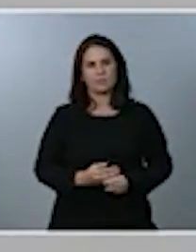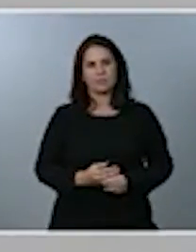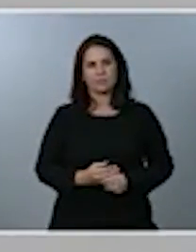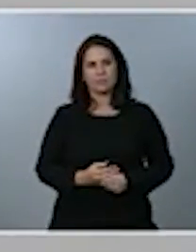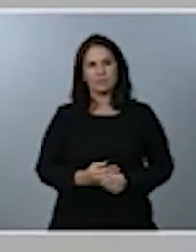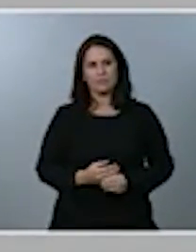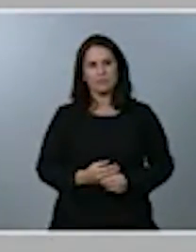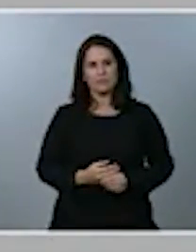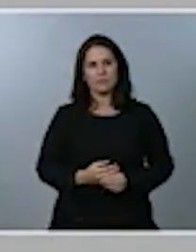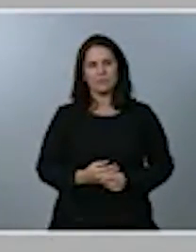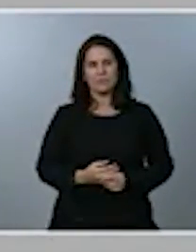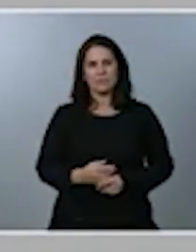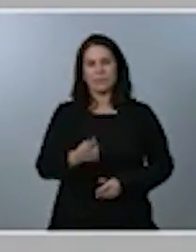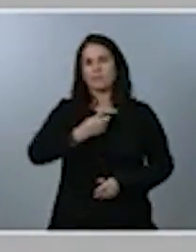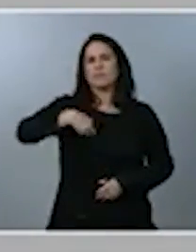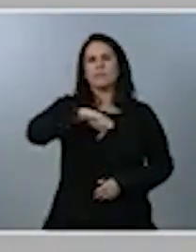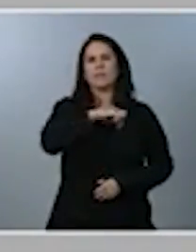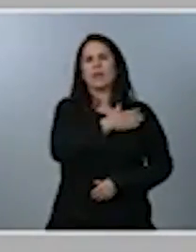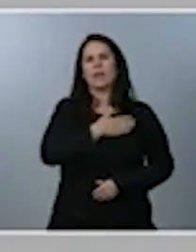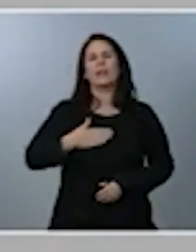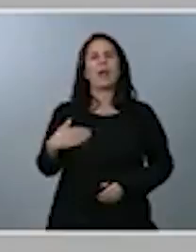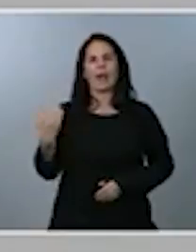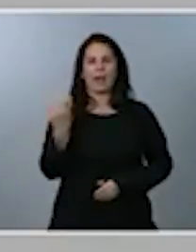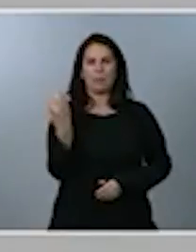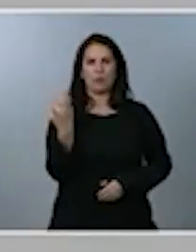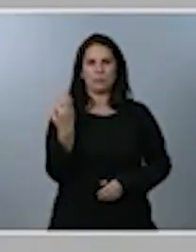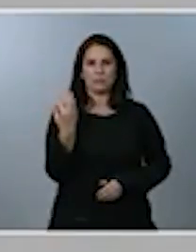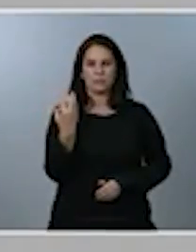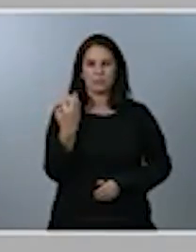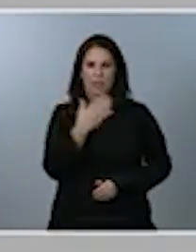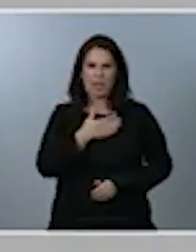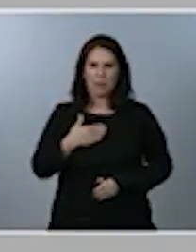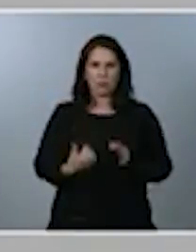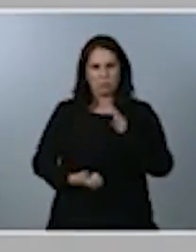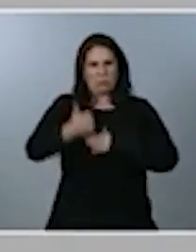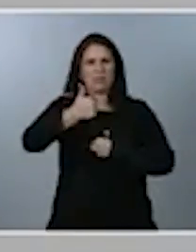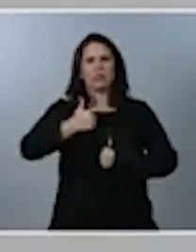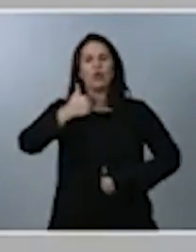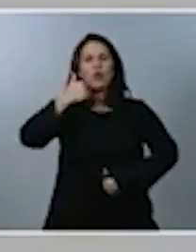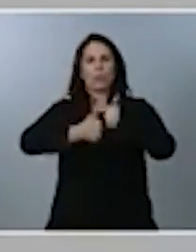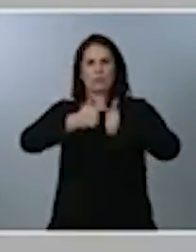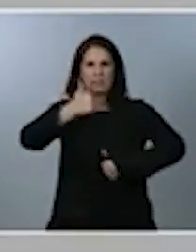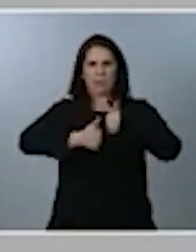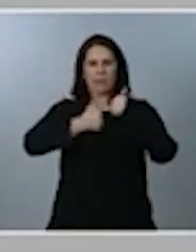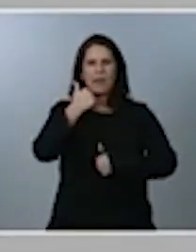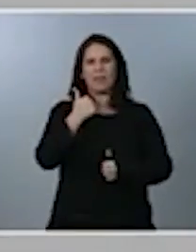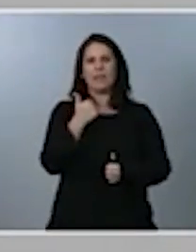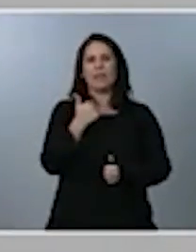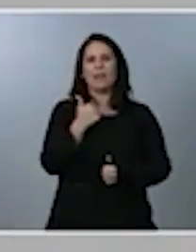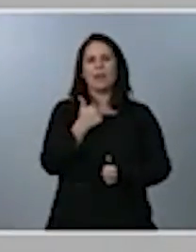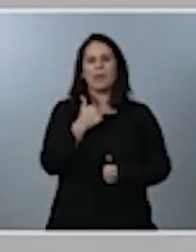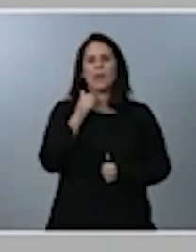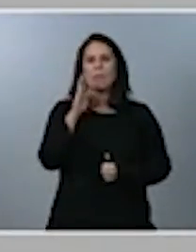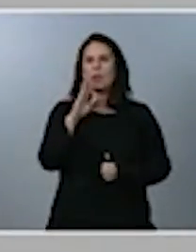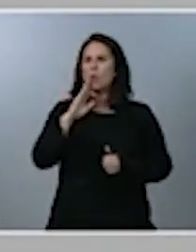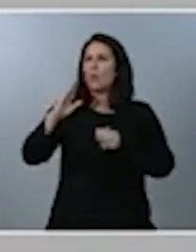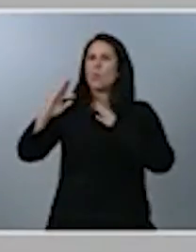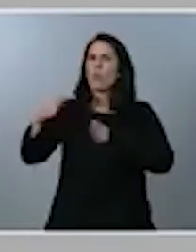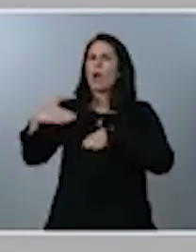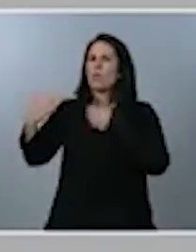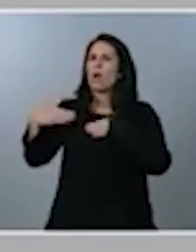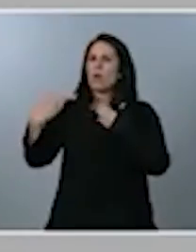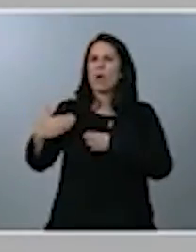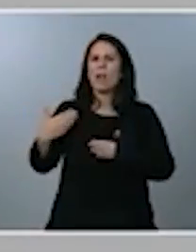estas apuestas? Básicamente ganar competitividad, pero no hacerlo a través de, como siempre ha hecho los ajustes este país,